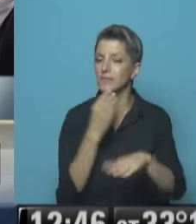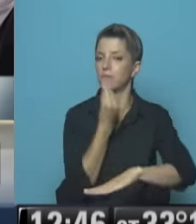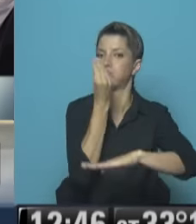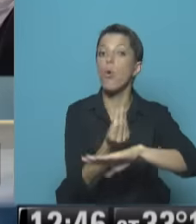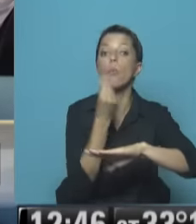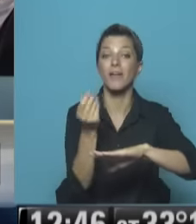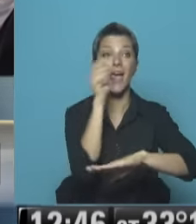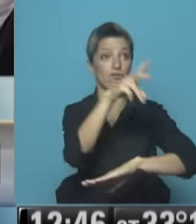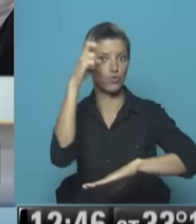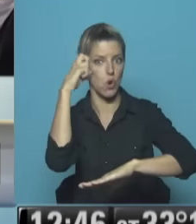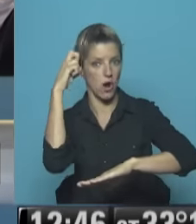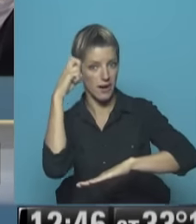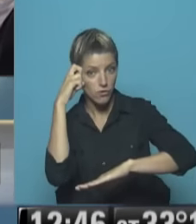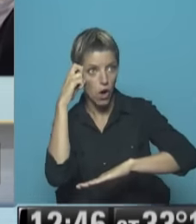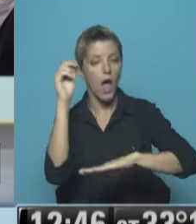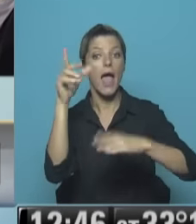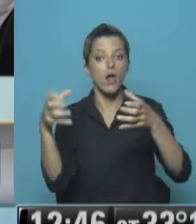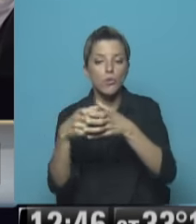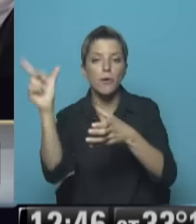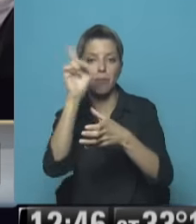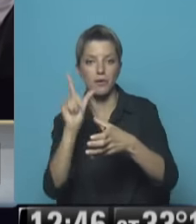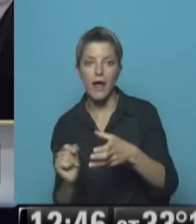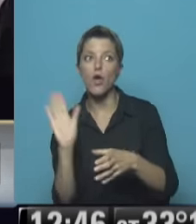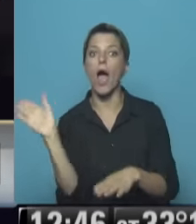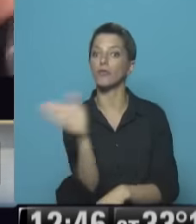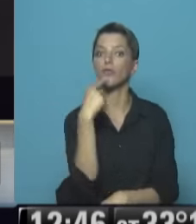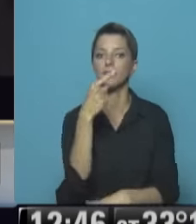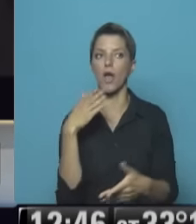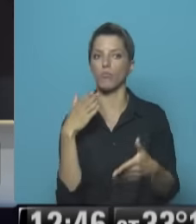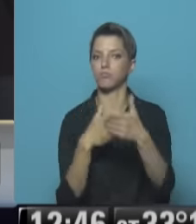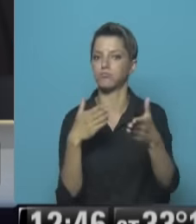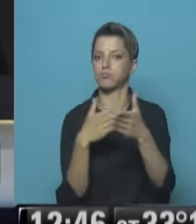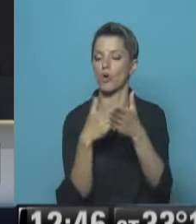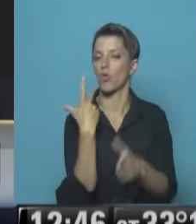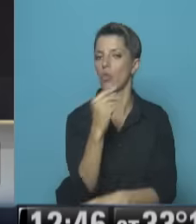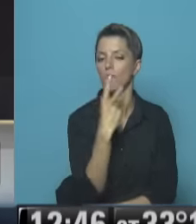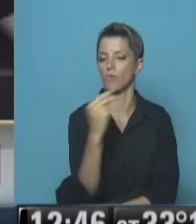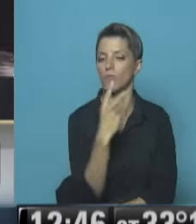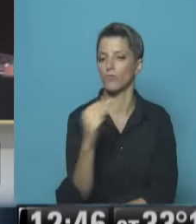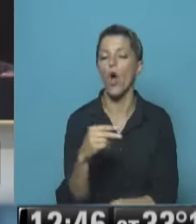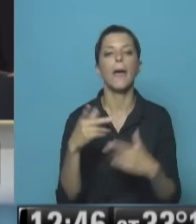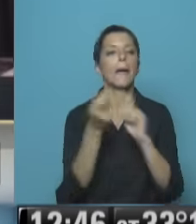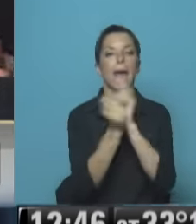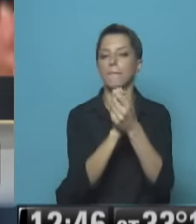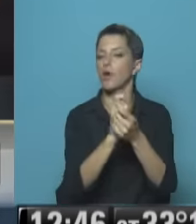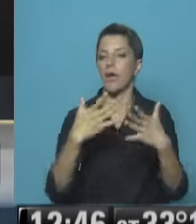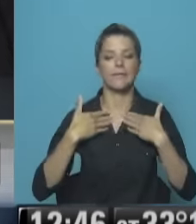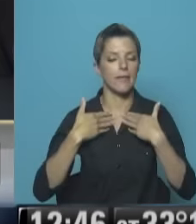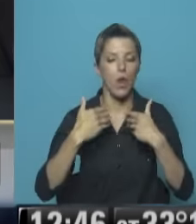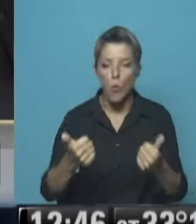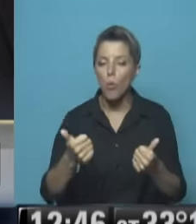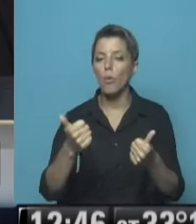parlamento Le bloqueaban Toda posibilidad De impulsar Reformas En salud En En